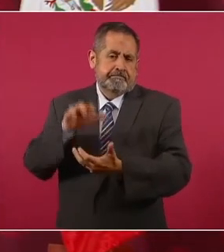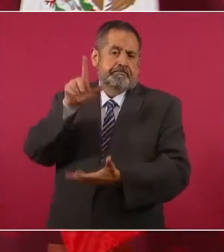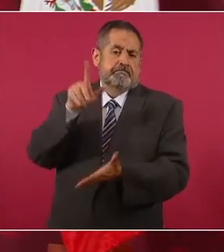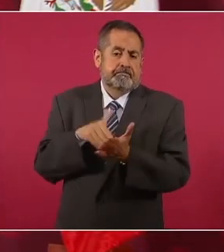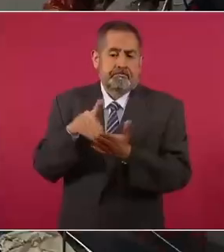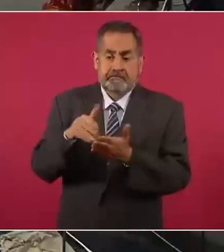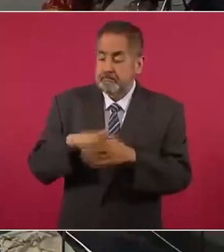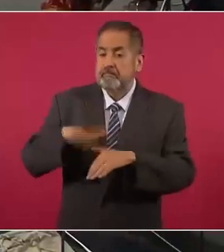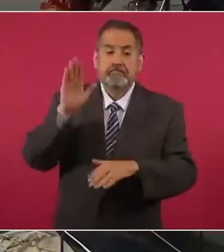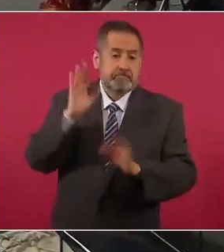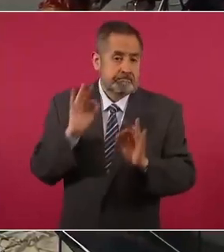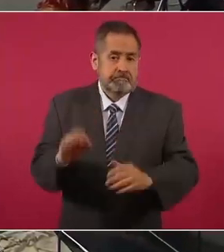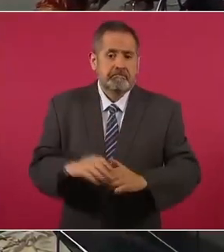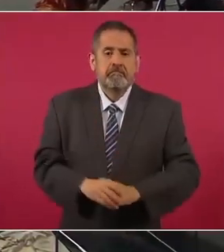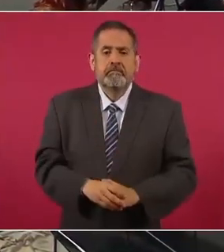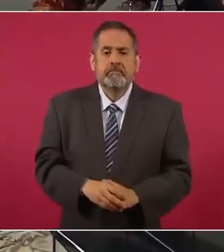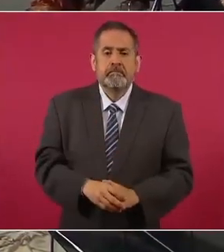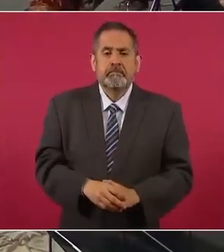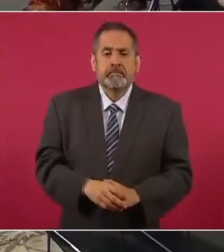¿Solo?